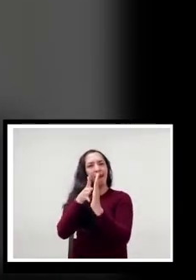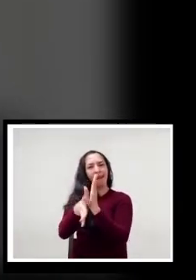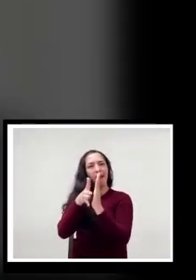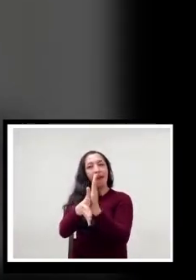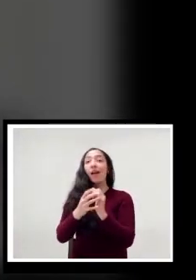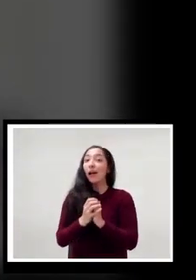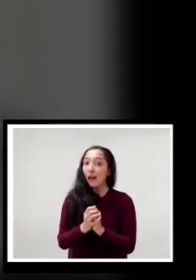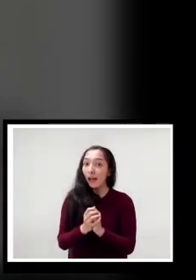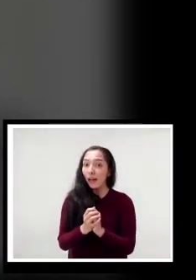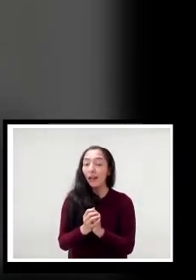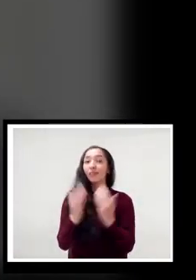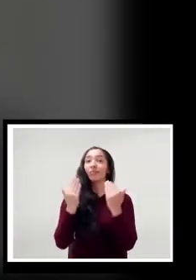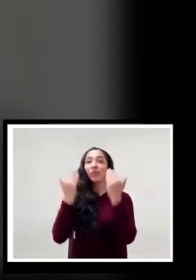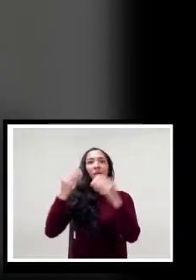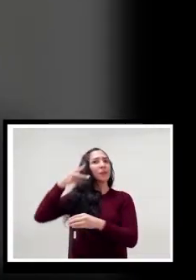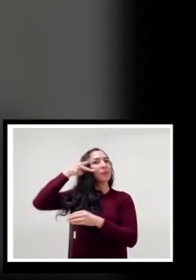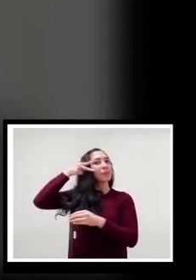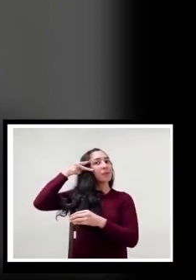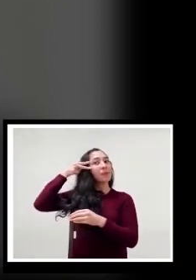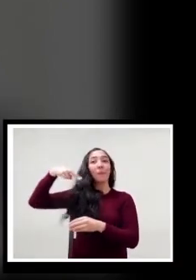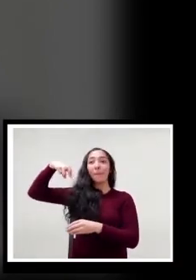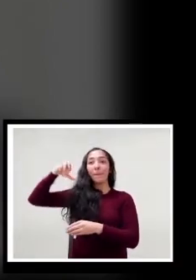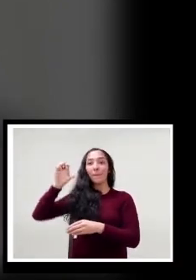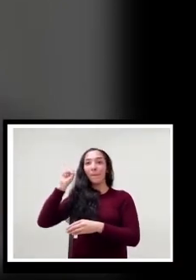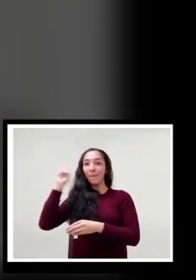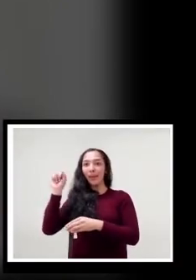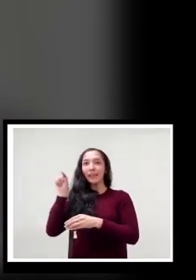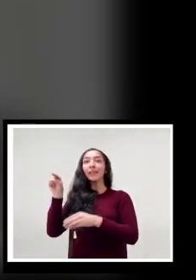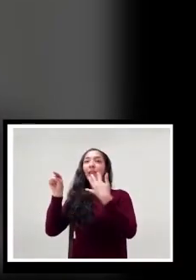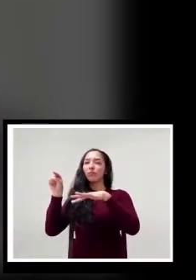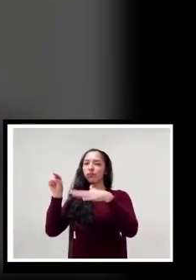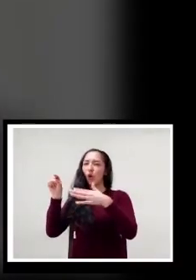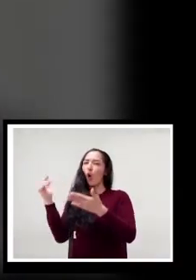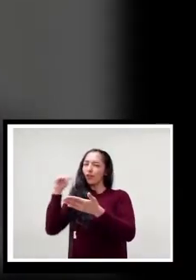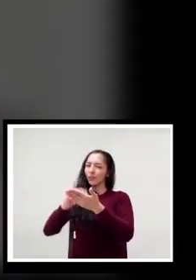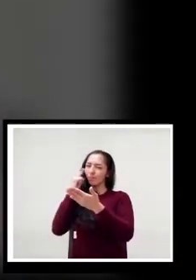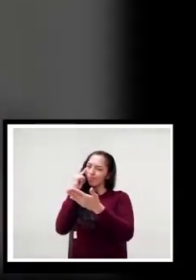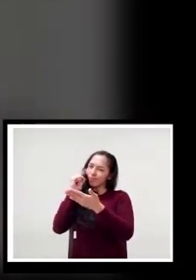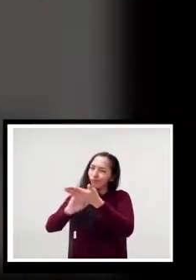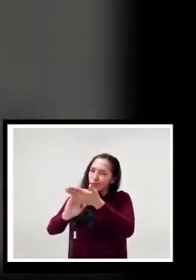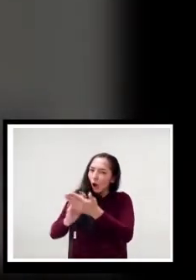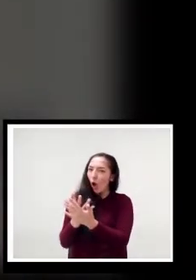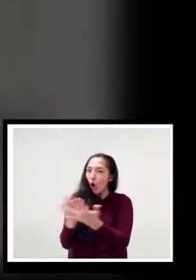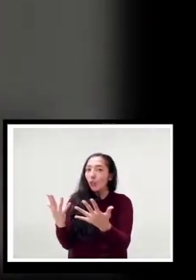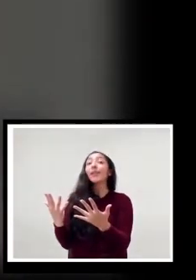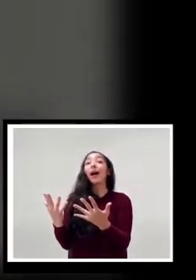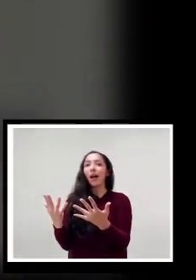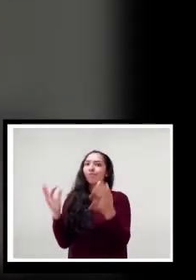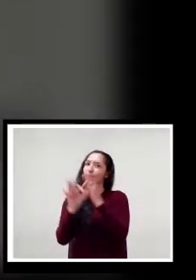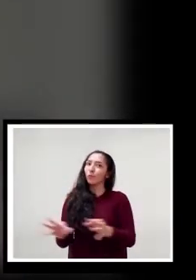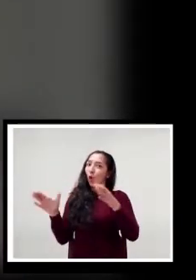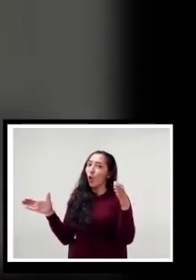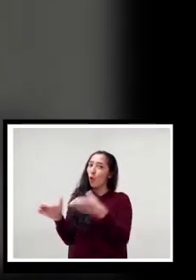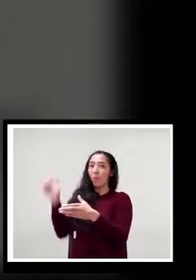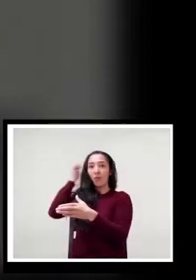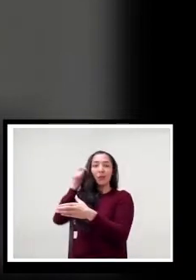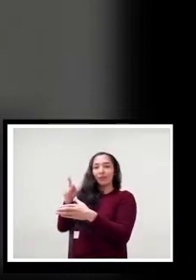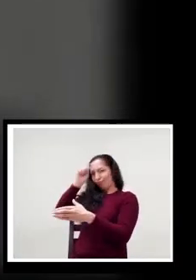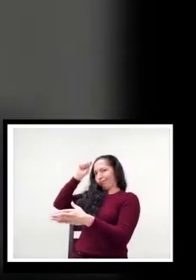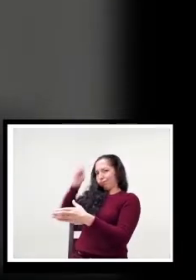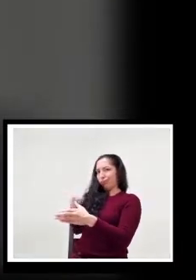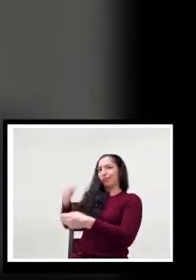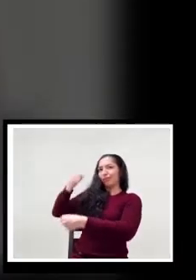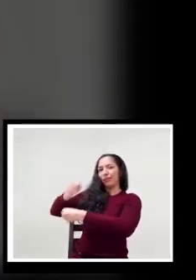revisar algunos componentes del PEI y resignificar la labor del docente. Las cuatro categorías que emergieron del